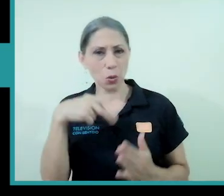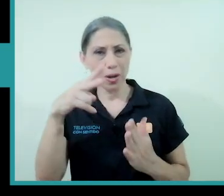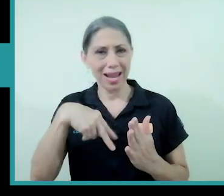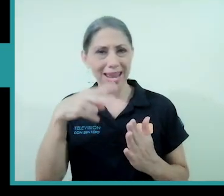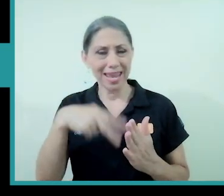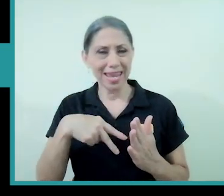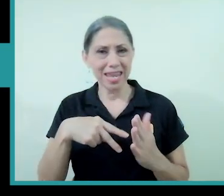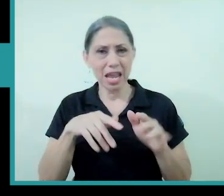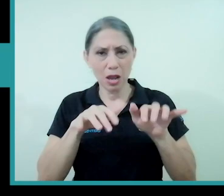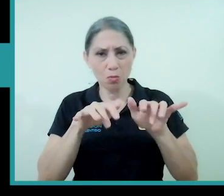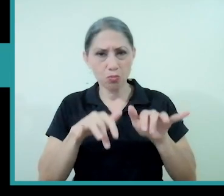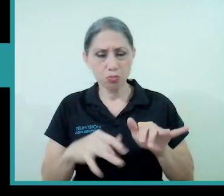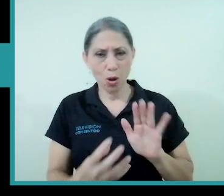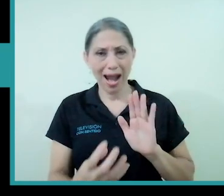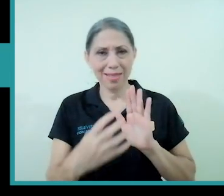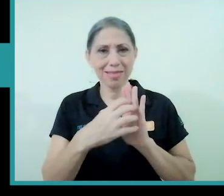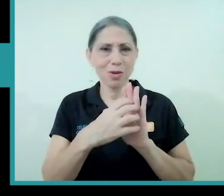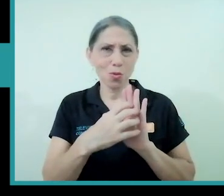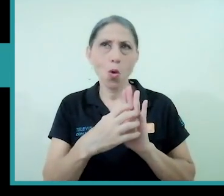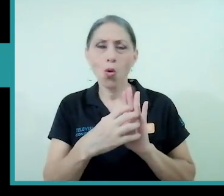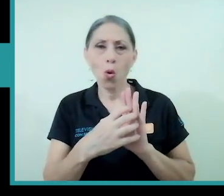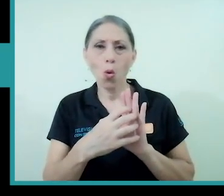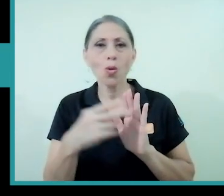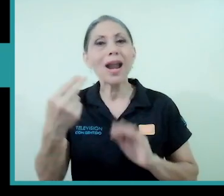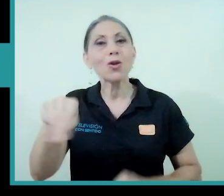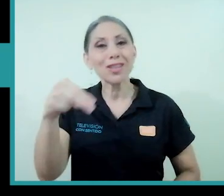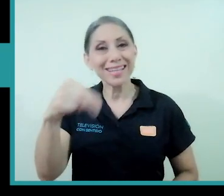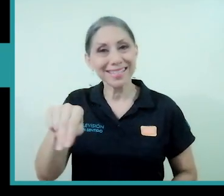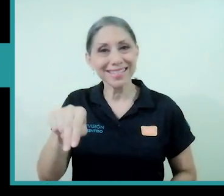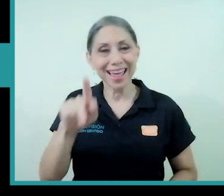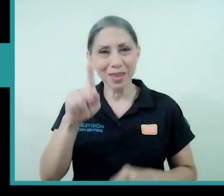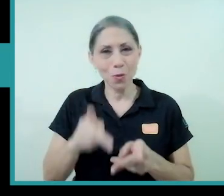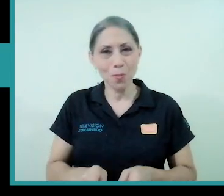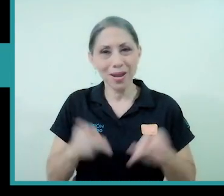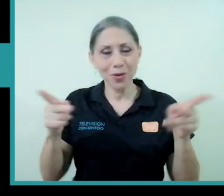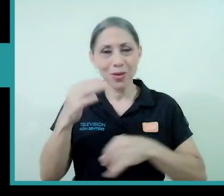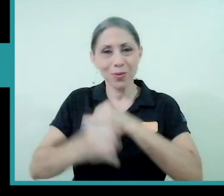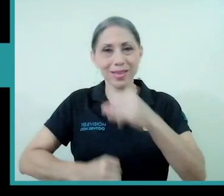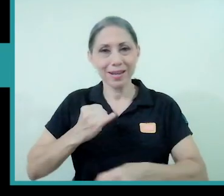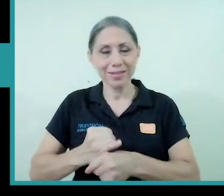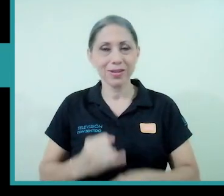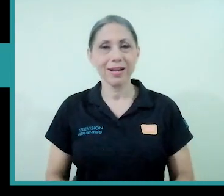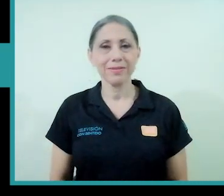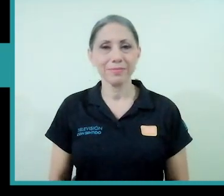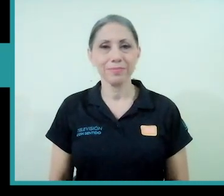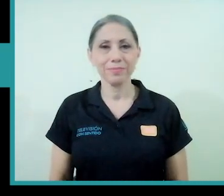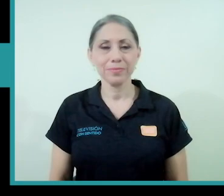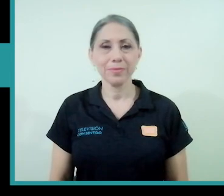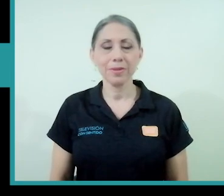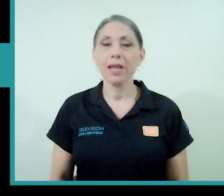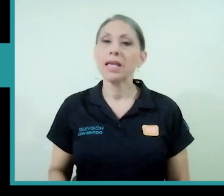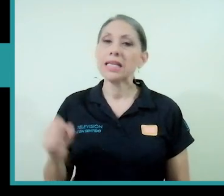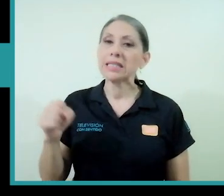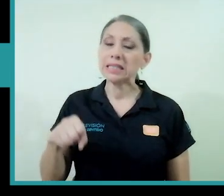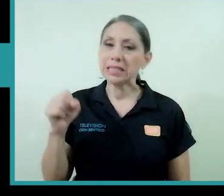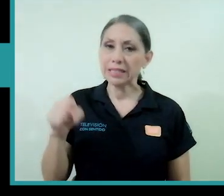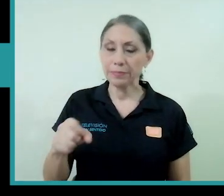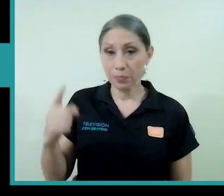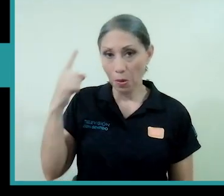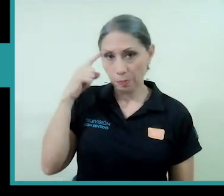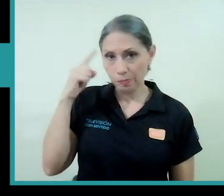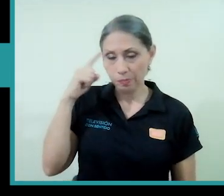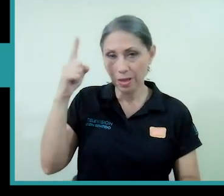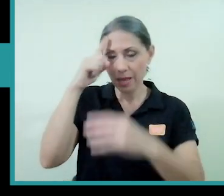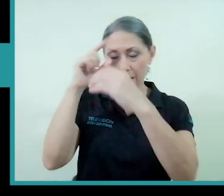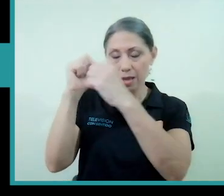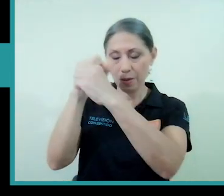artículo en un noticia más bien de un periódico internacional sí bueno imagínese